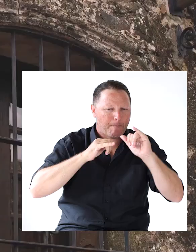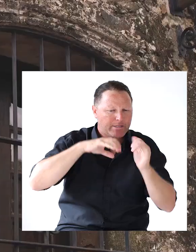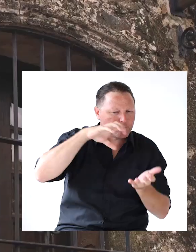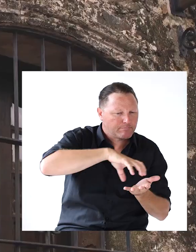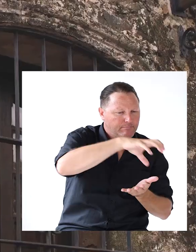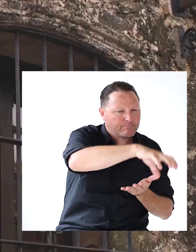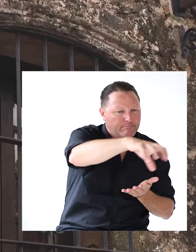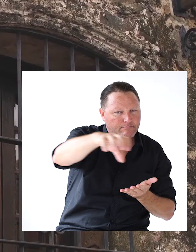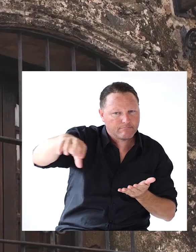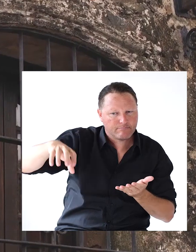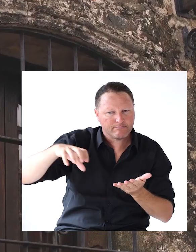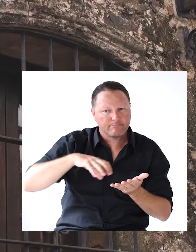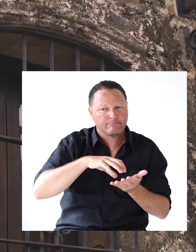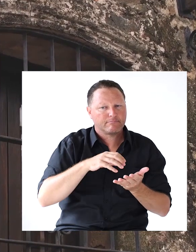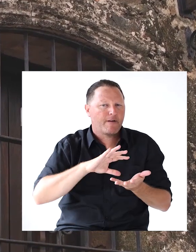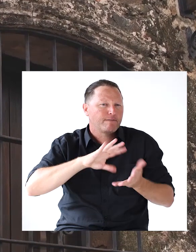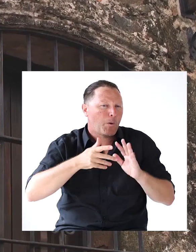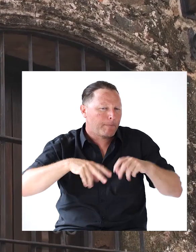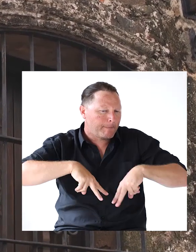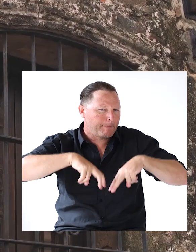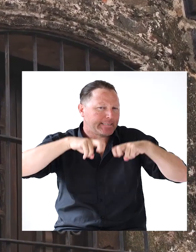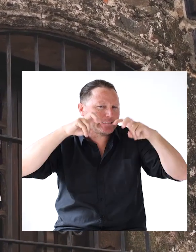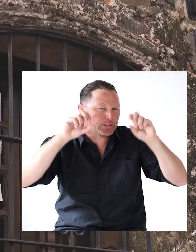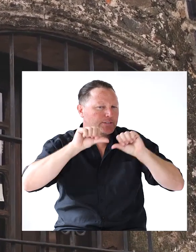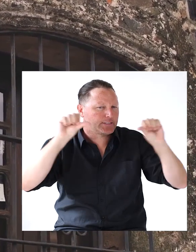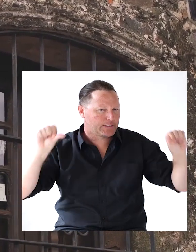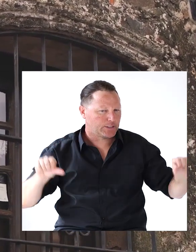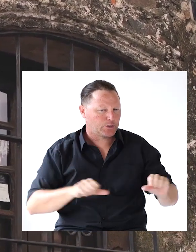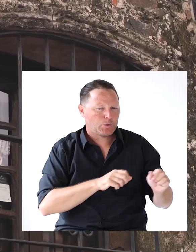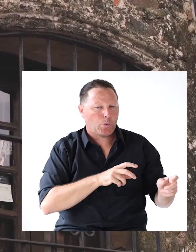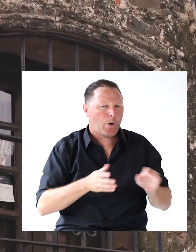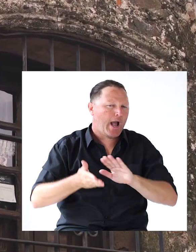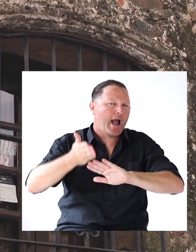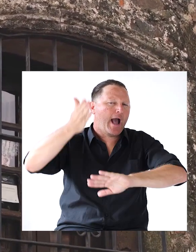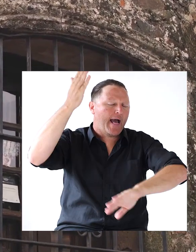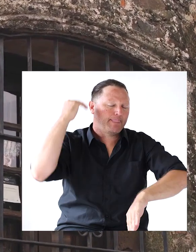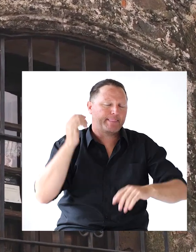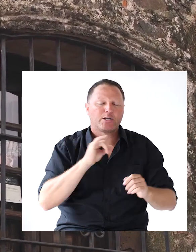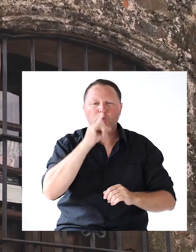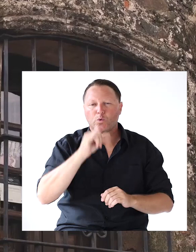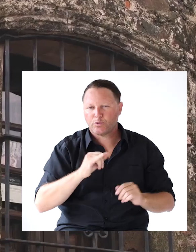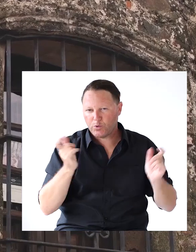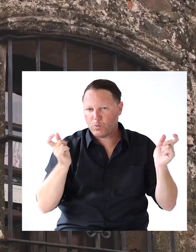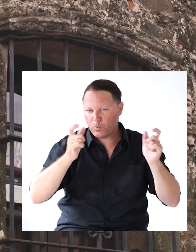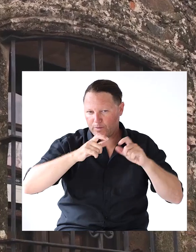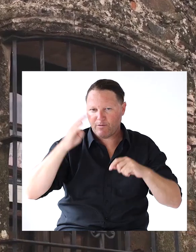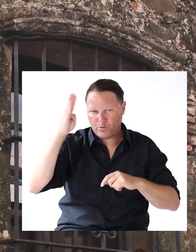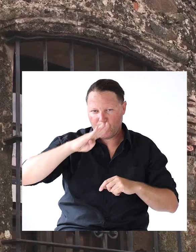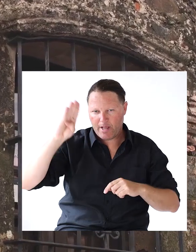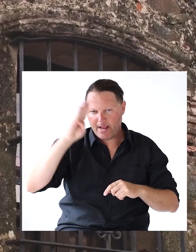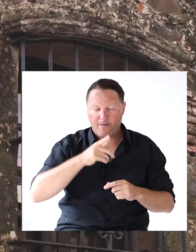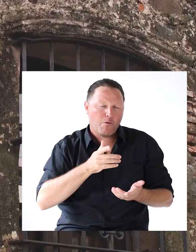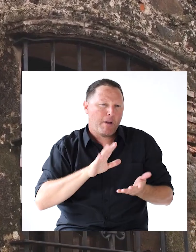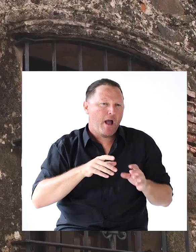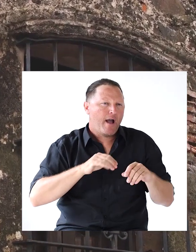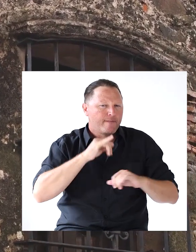una Especie De investigación Que se hizo En la época Del Consejo Ejecutivo Honorario Una especie